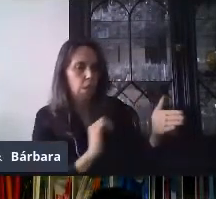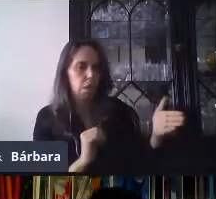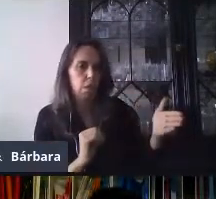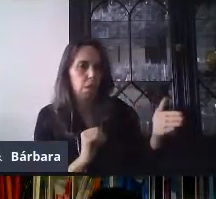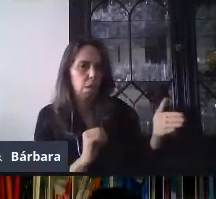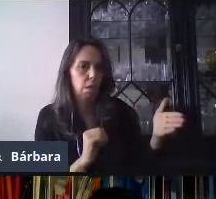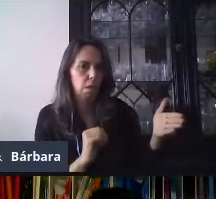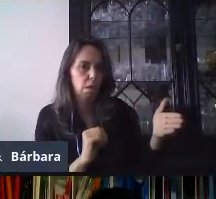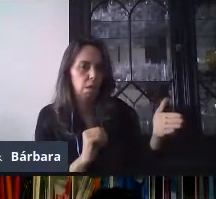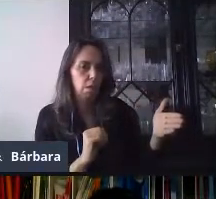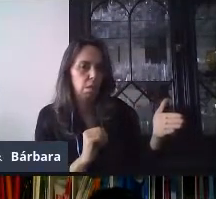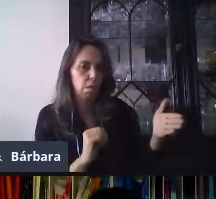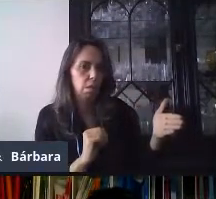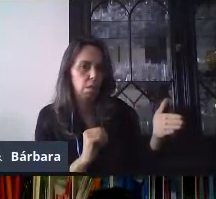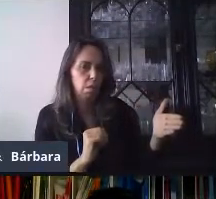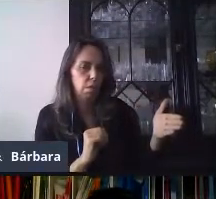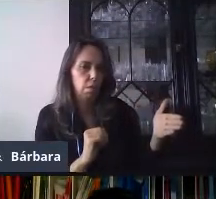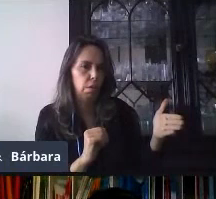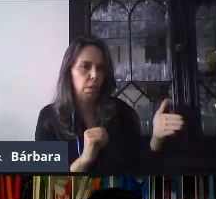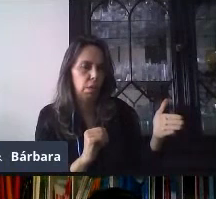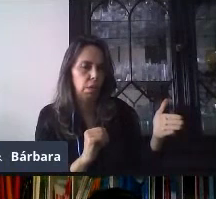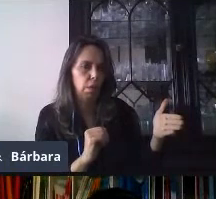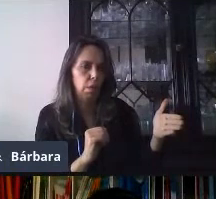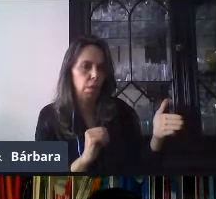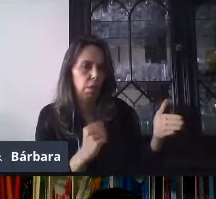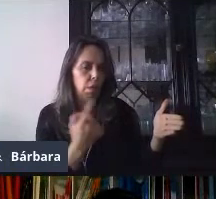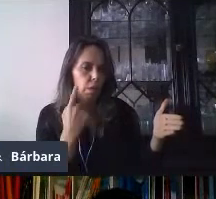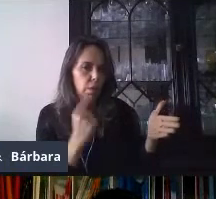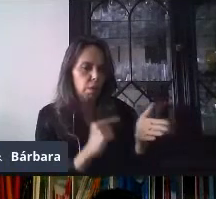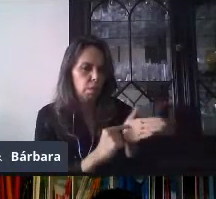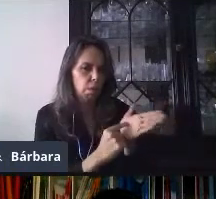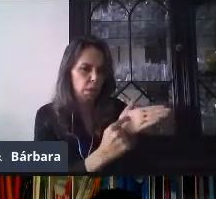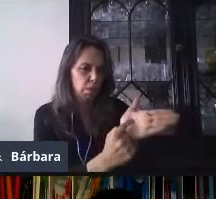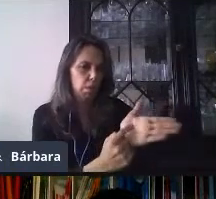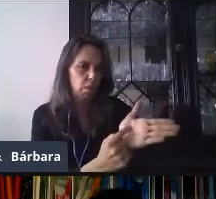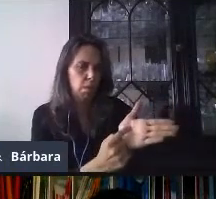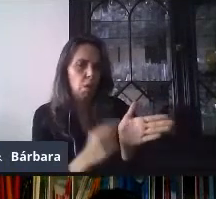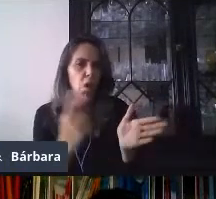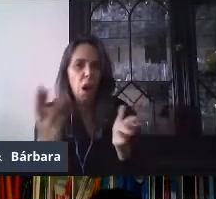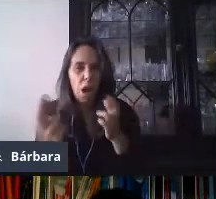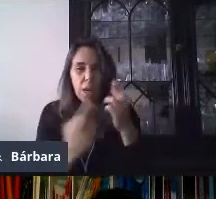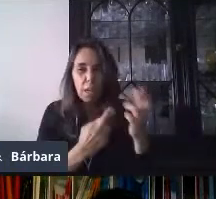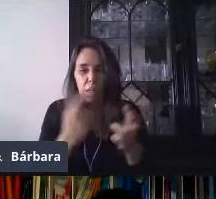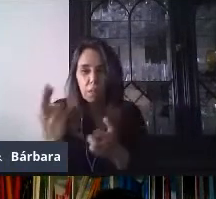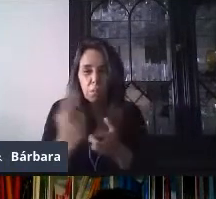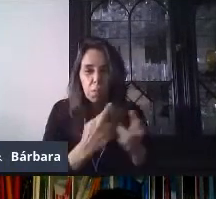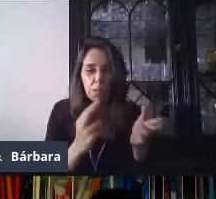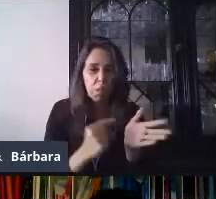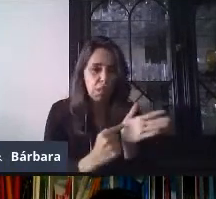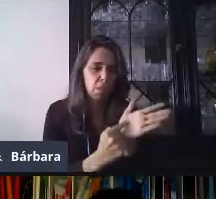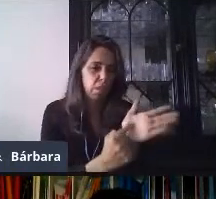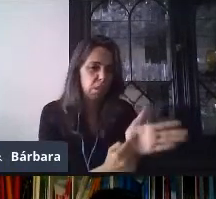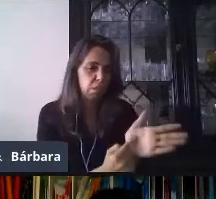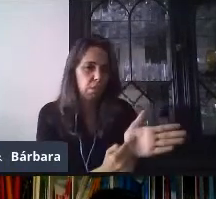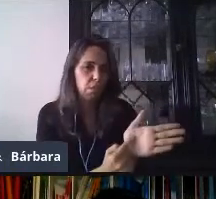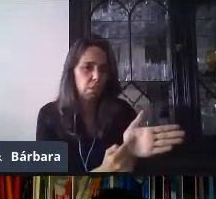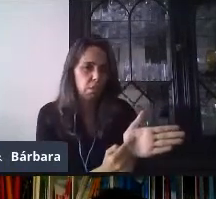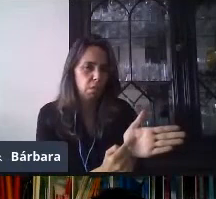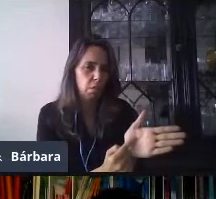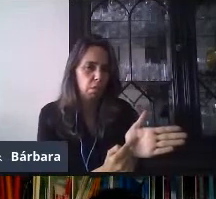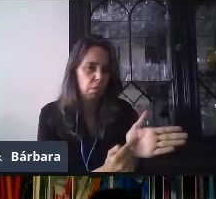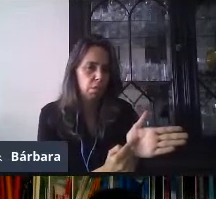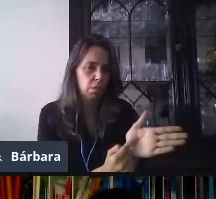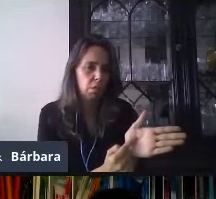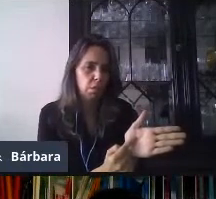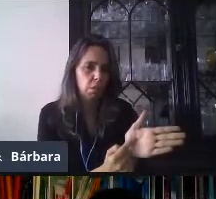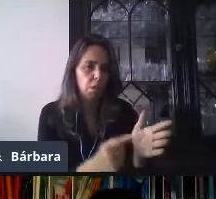al momento que yo lo quiera representar de alguna forma, las respuestas de nuestros alumnos, pues, va a ser difícil porque a lo mejor no todos van a saber